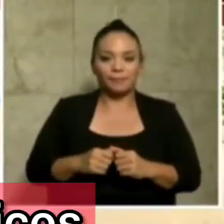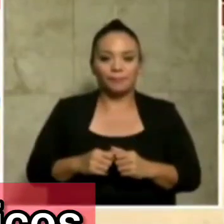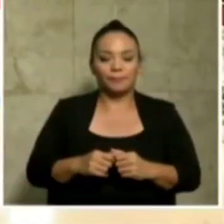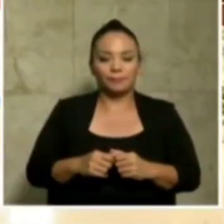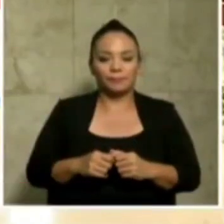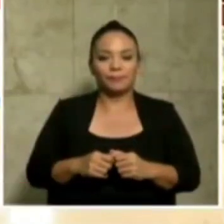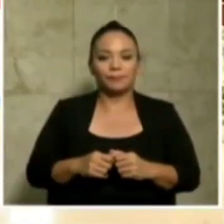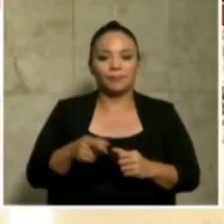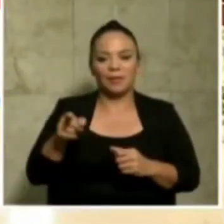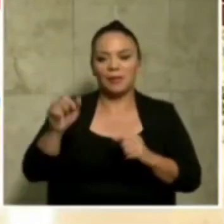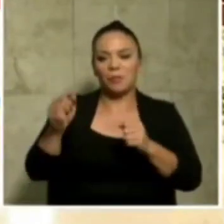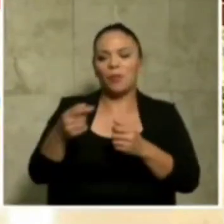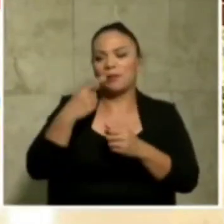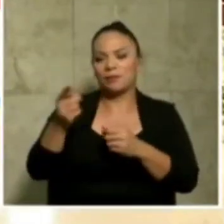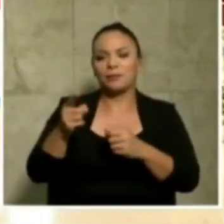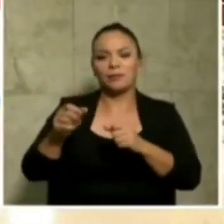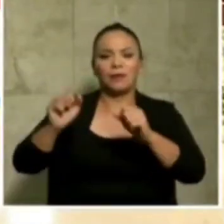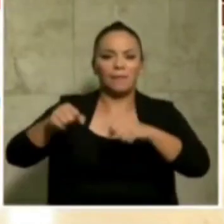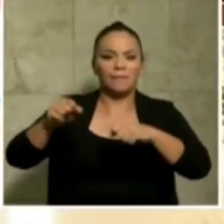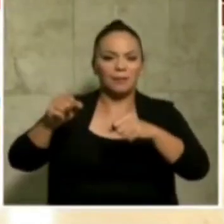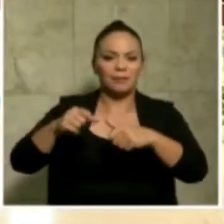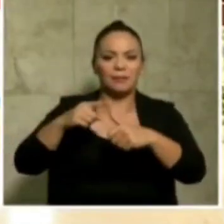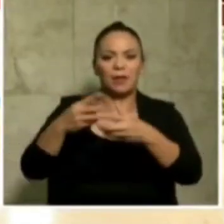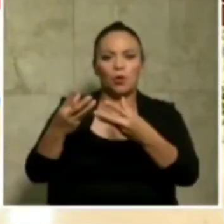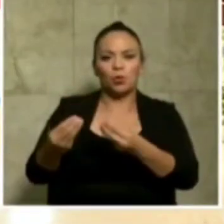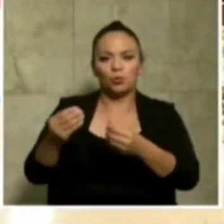cúbicos, capacidad de absorción,